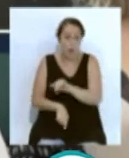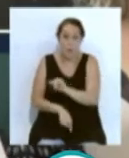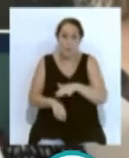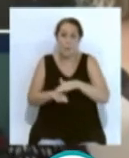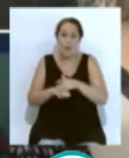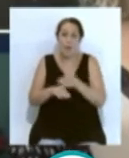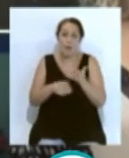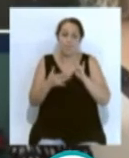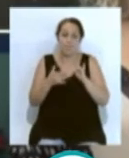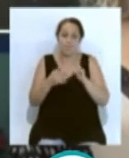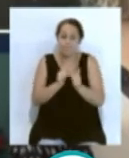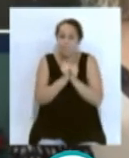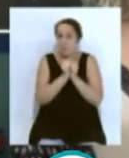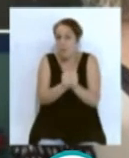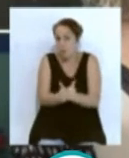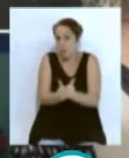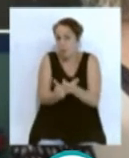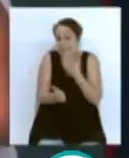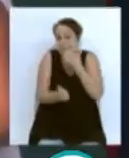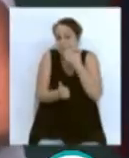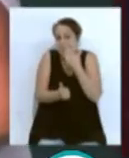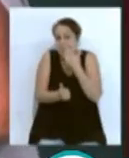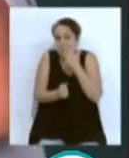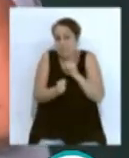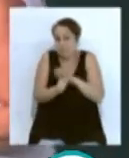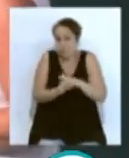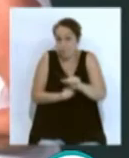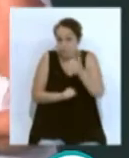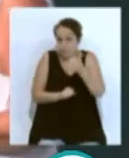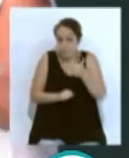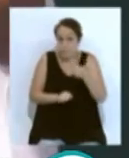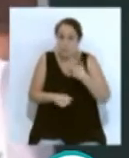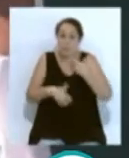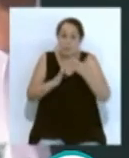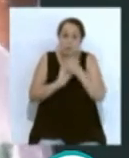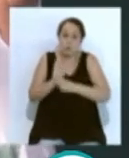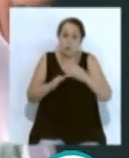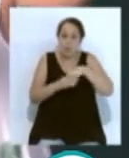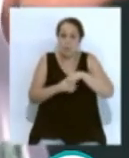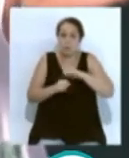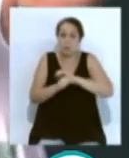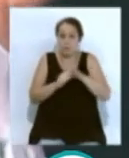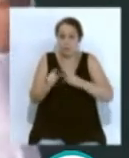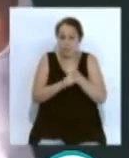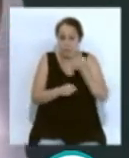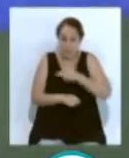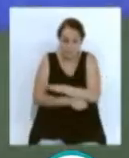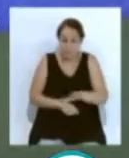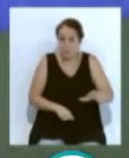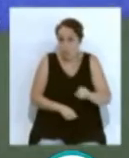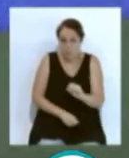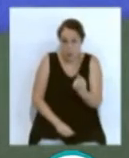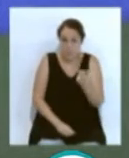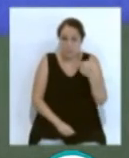la trazabilidad de ese supuesto caso. Además, dentro de los protocolos anti-COVID, particularmente con los más pequeños, se ha